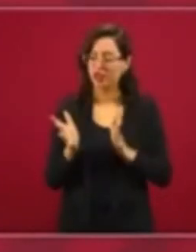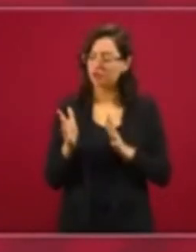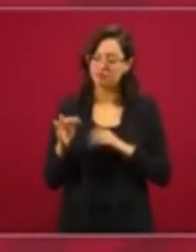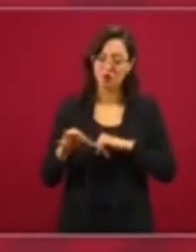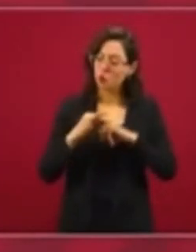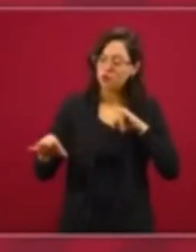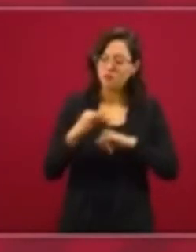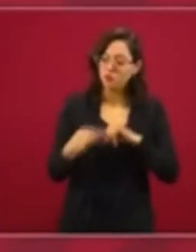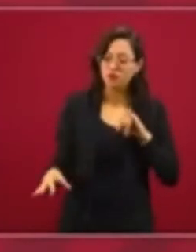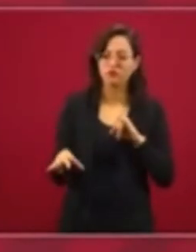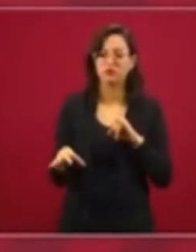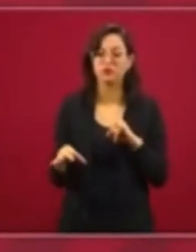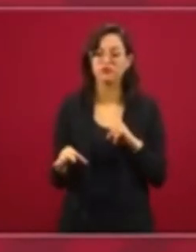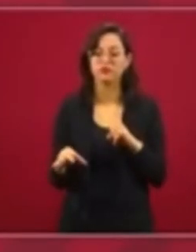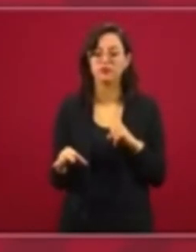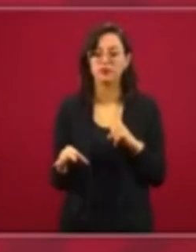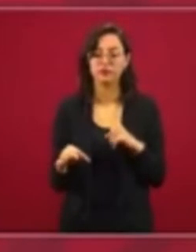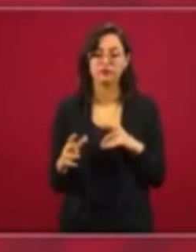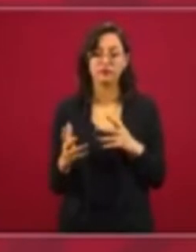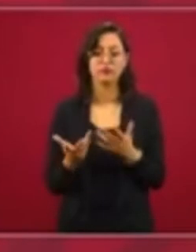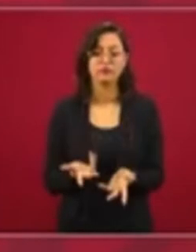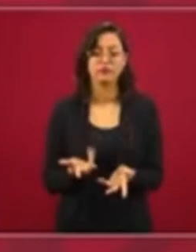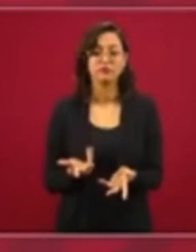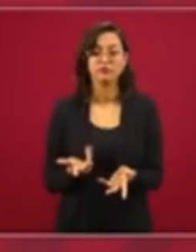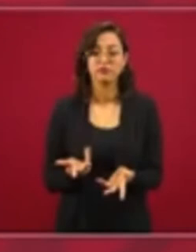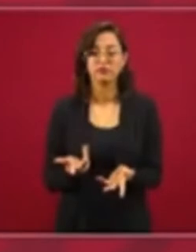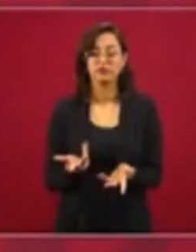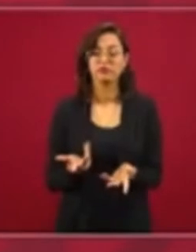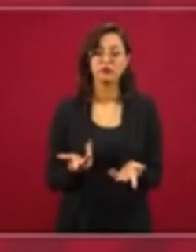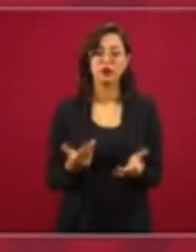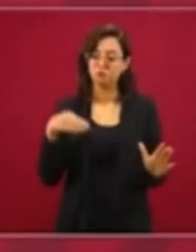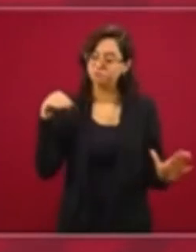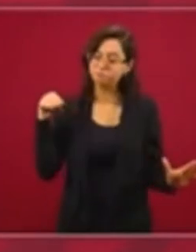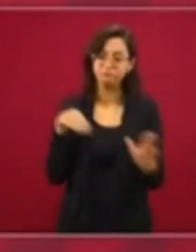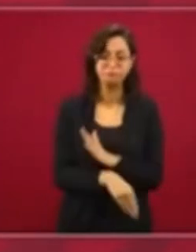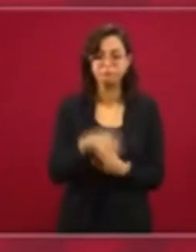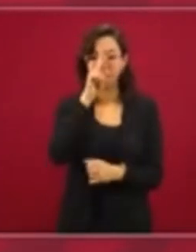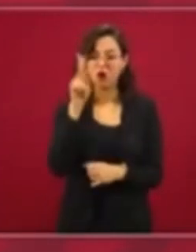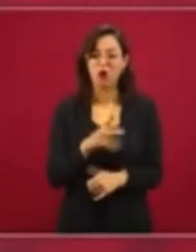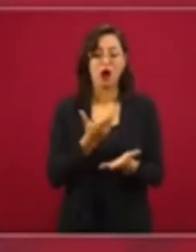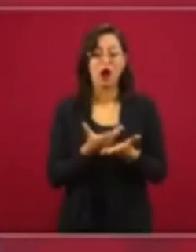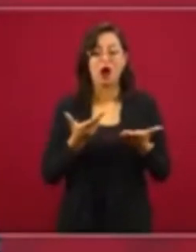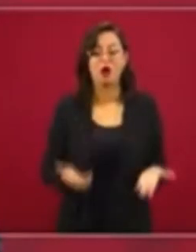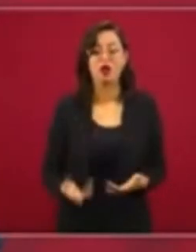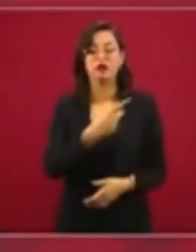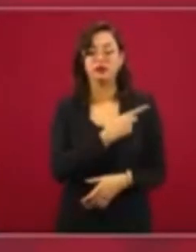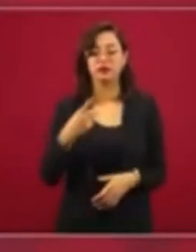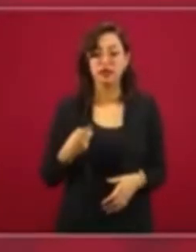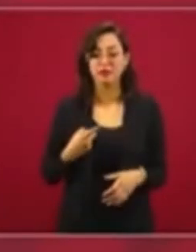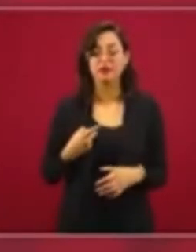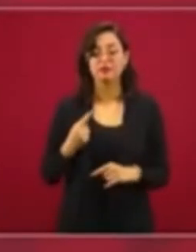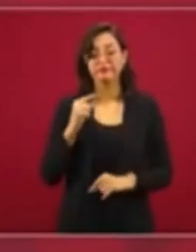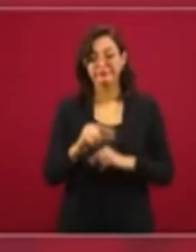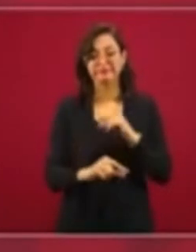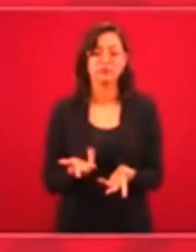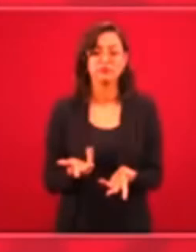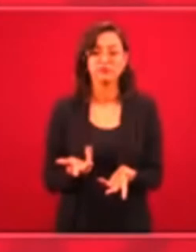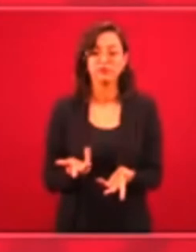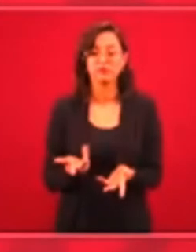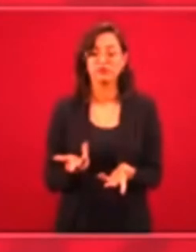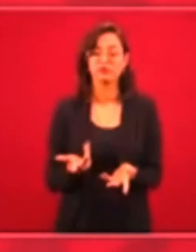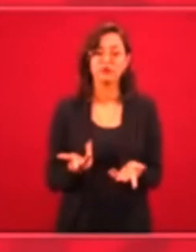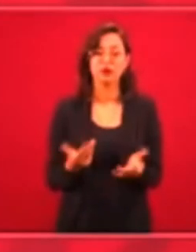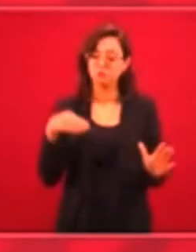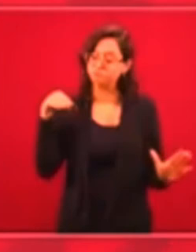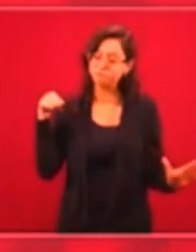hacia la superficie, vamos a emerger, vamos a crecer. La